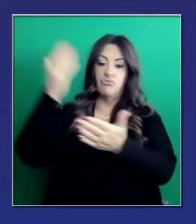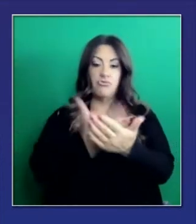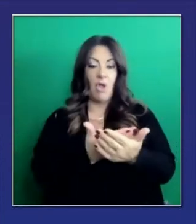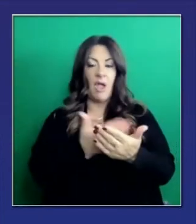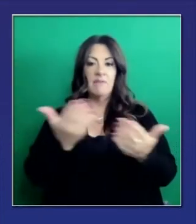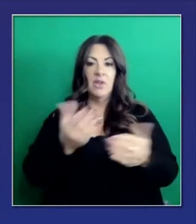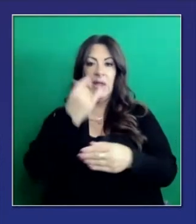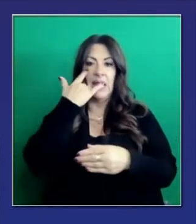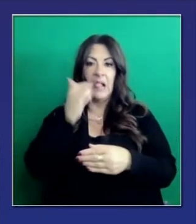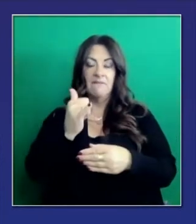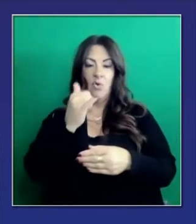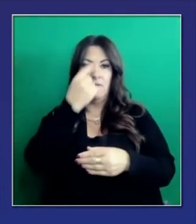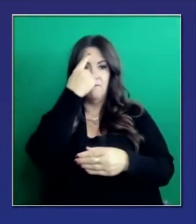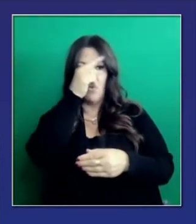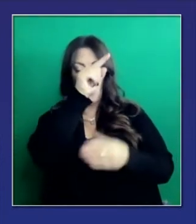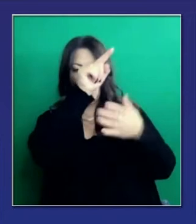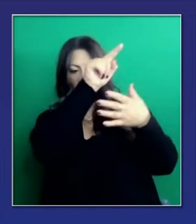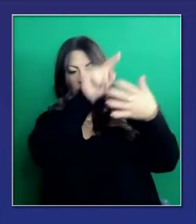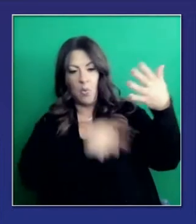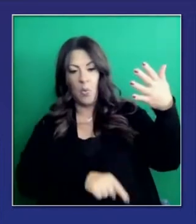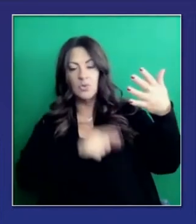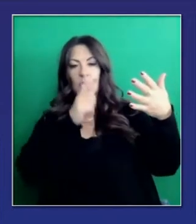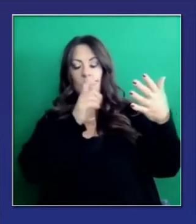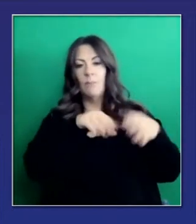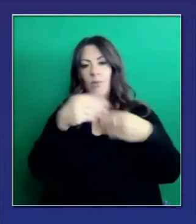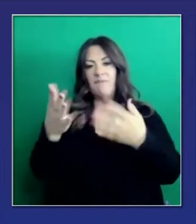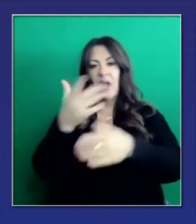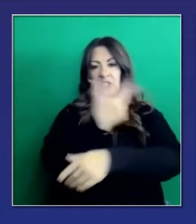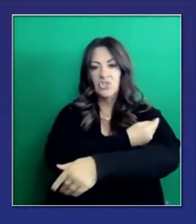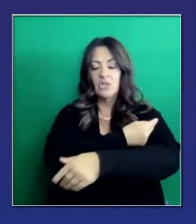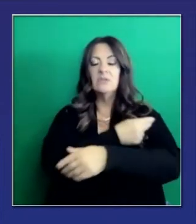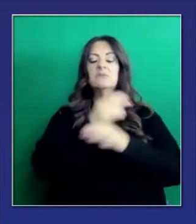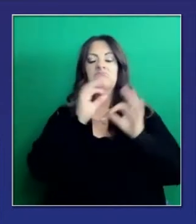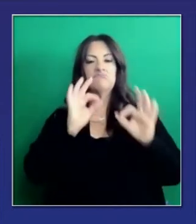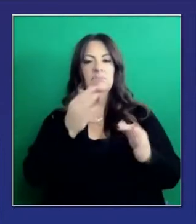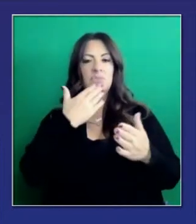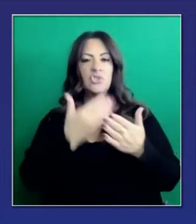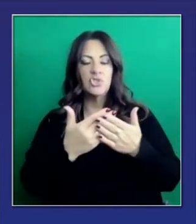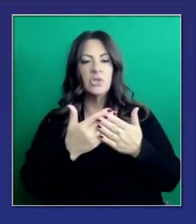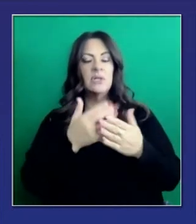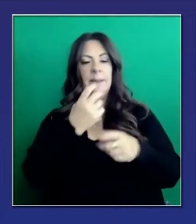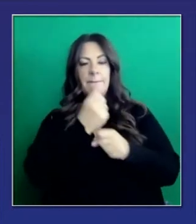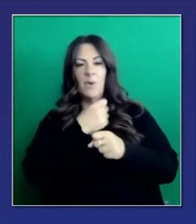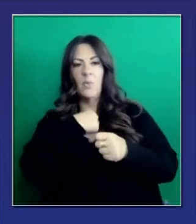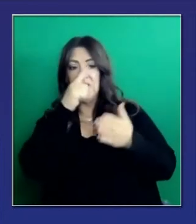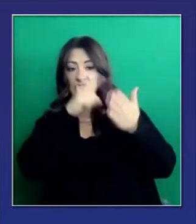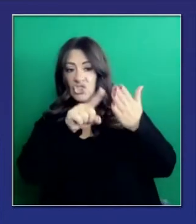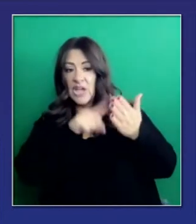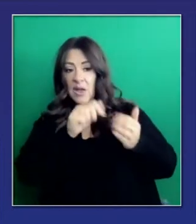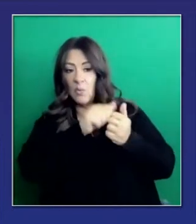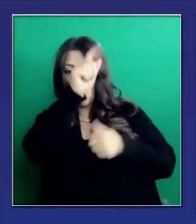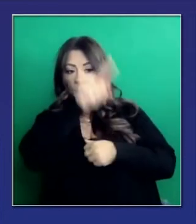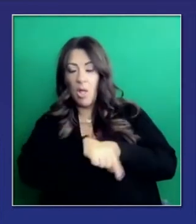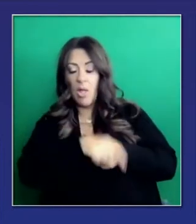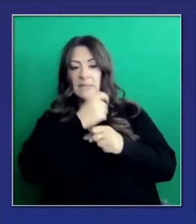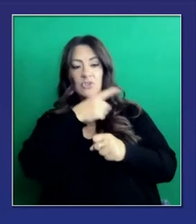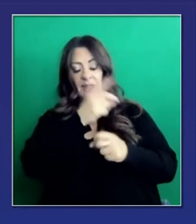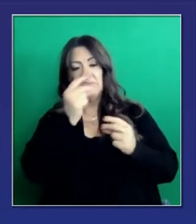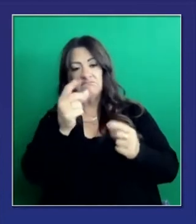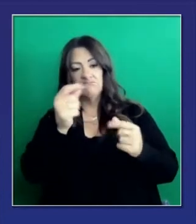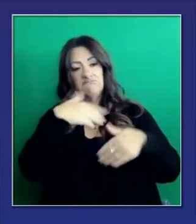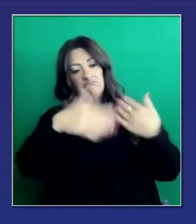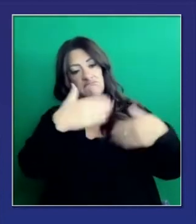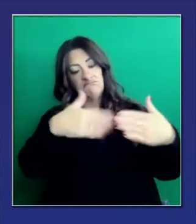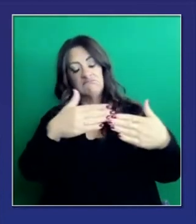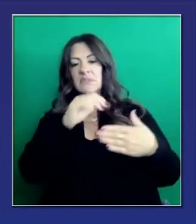nivel de escasez que vemos que está pasando a nivel federal. Pero necesitamos movernos y